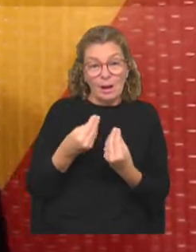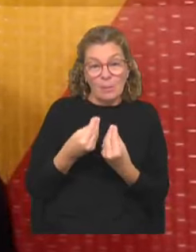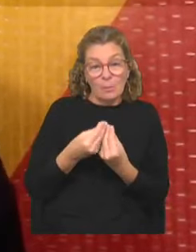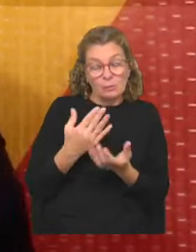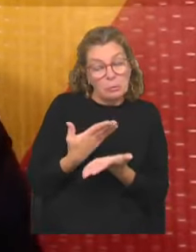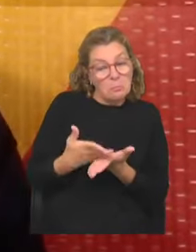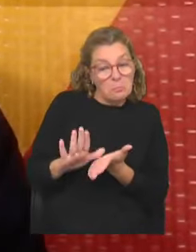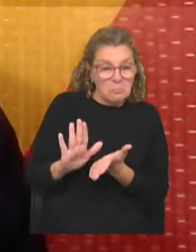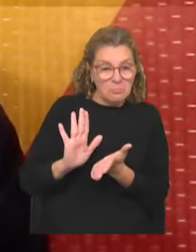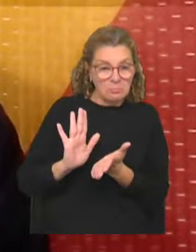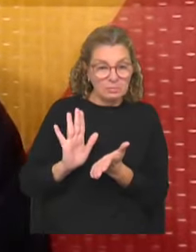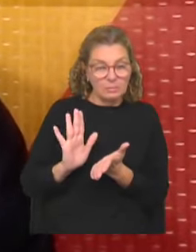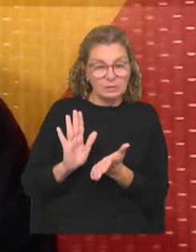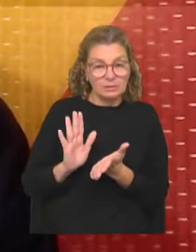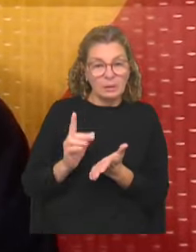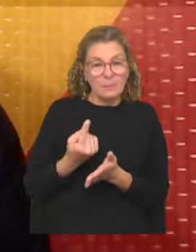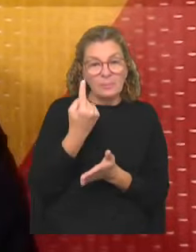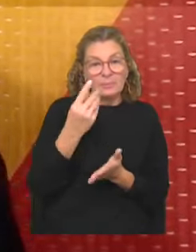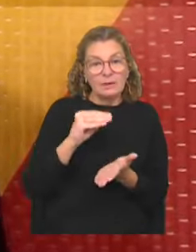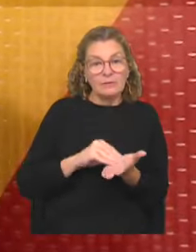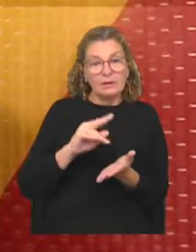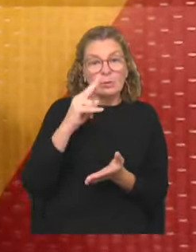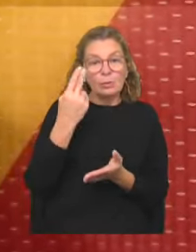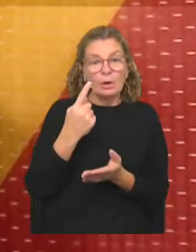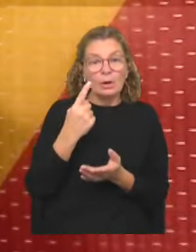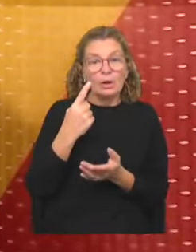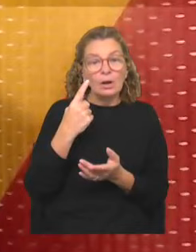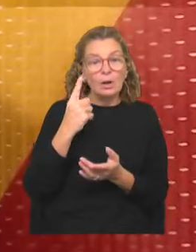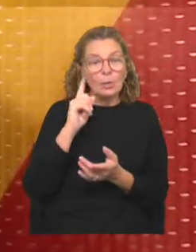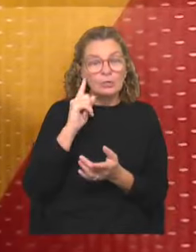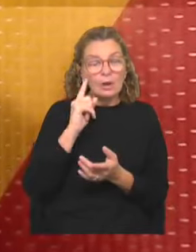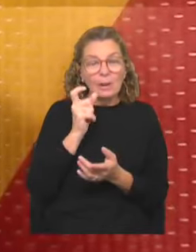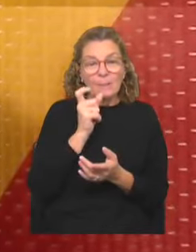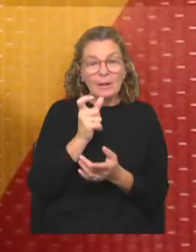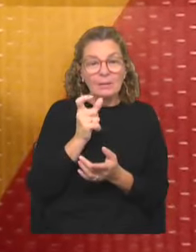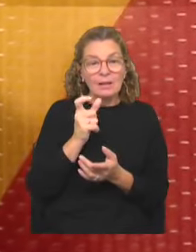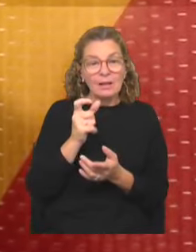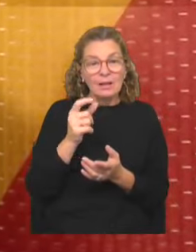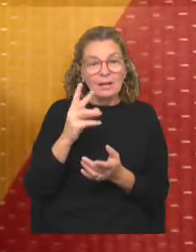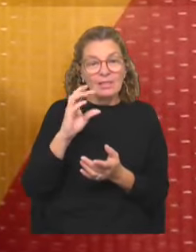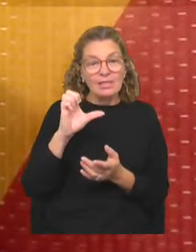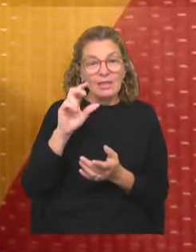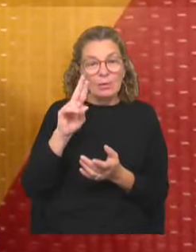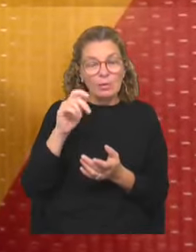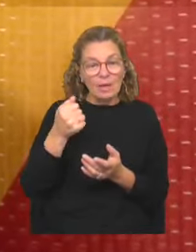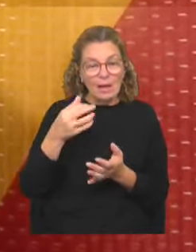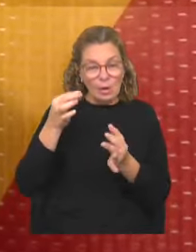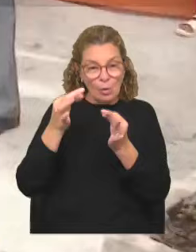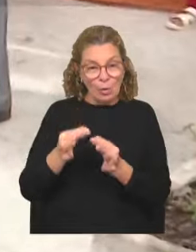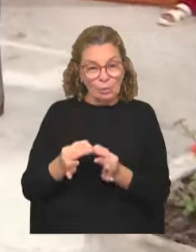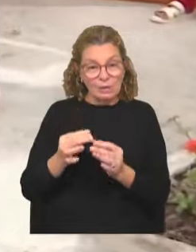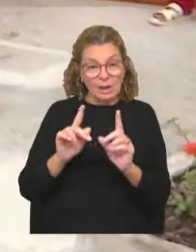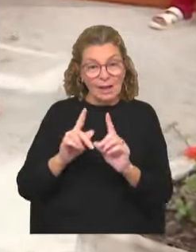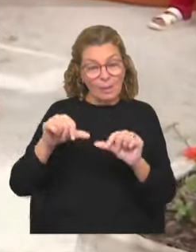molestara. Por primera vez los uruguayos escucharon un concepto de deuda justa, lo cual implica que también hay una deuda